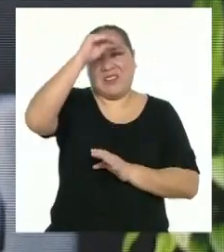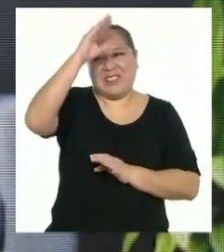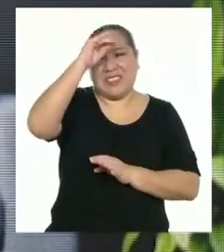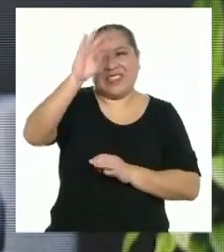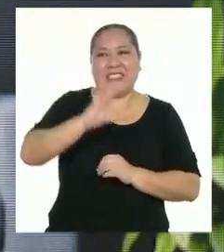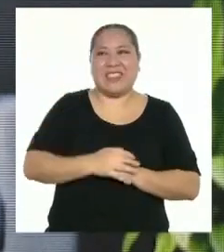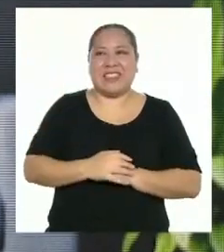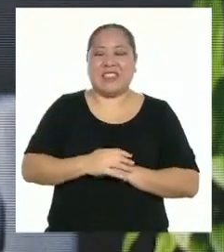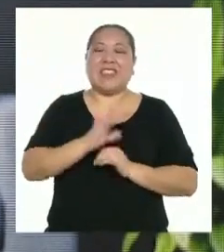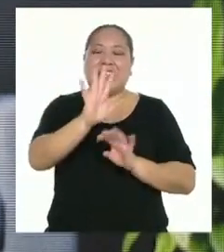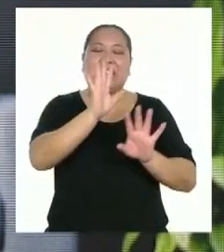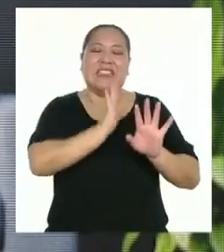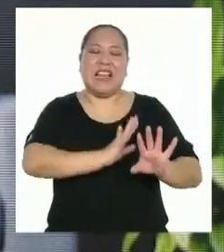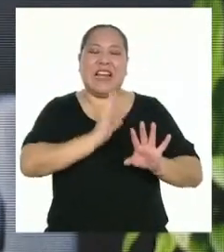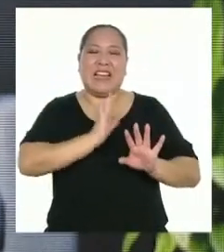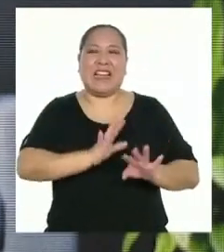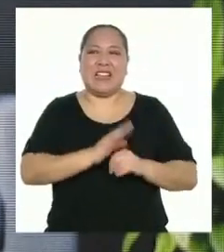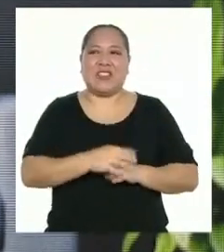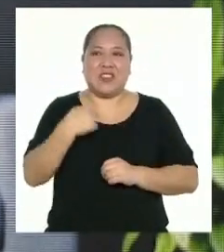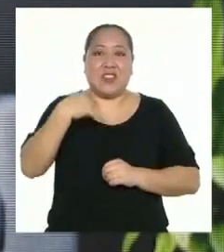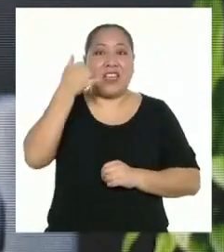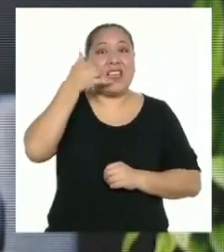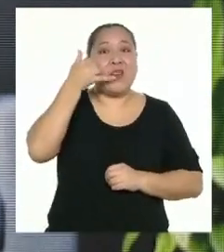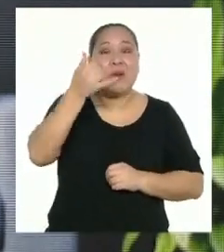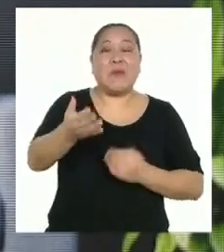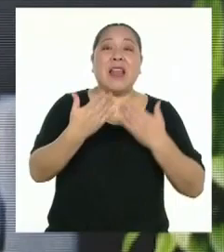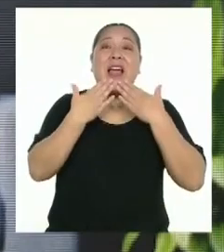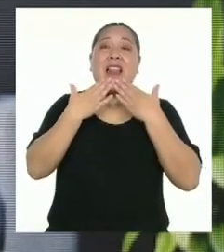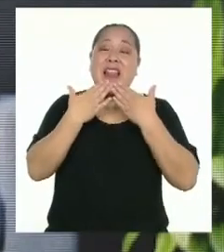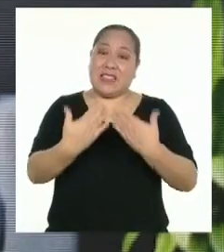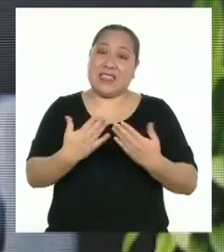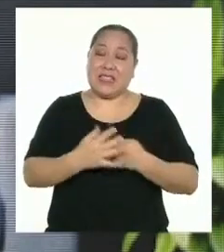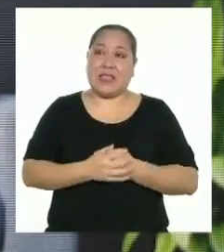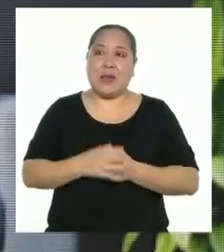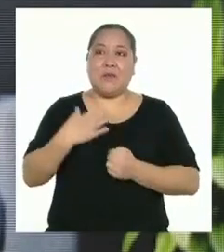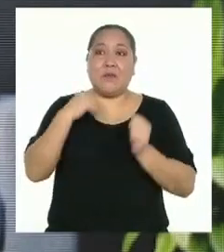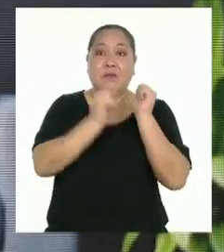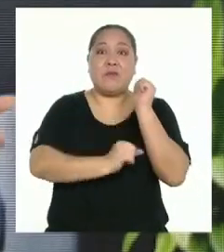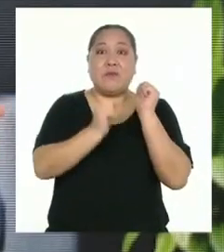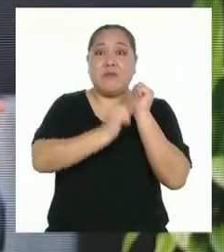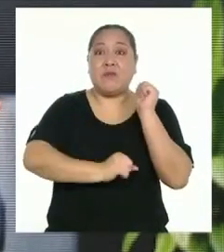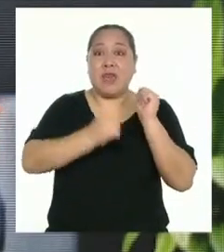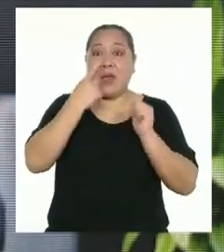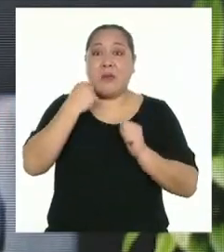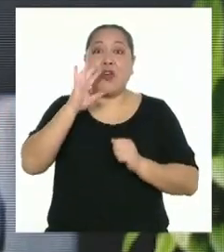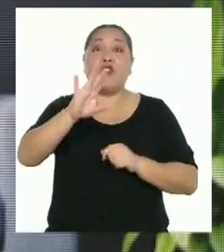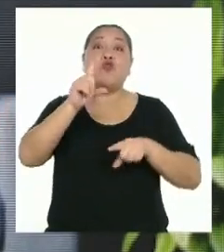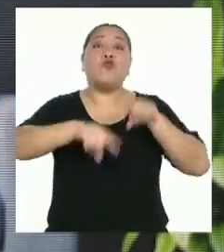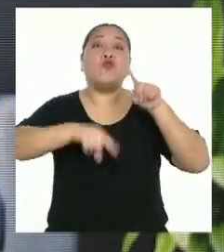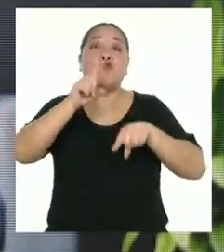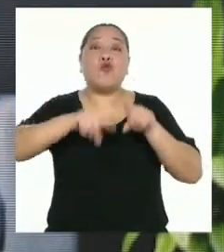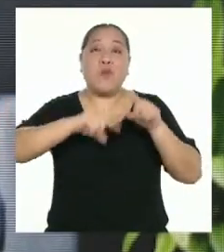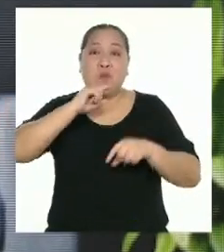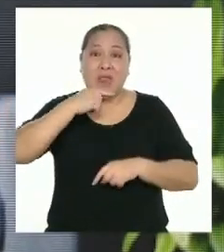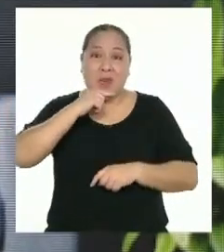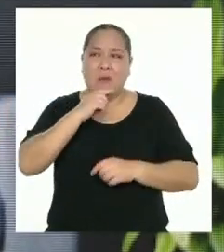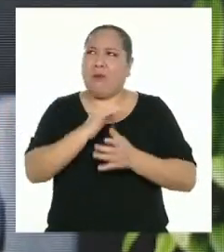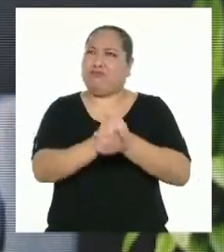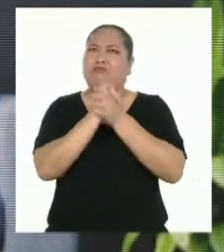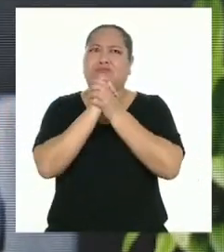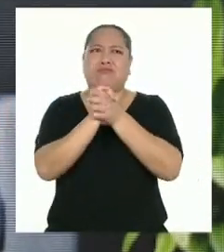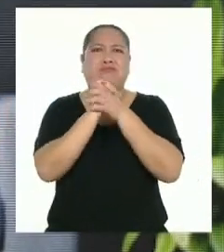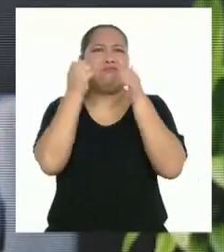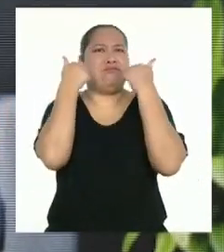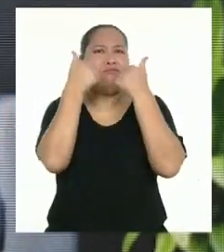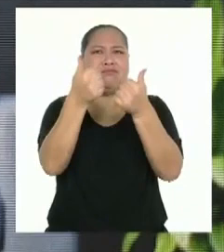chicos. No te preocupes. En realidad te llamaba para agradecerte. Mi hermano y tu prima se han hecho muy buenos amigos. Ella le ha estado dando